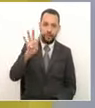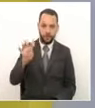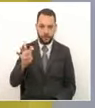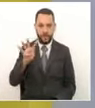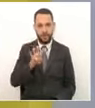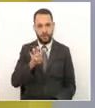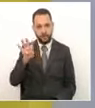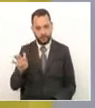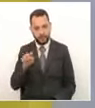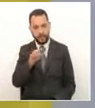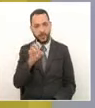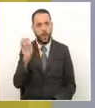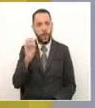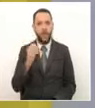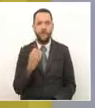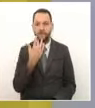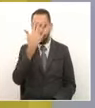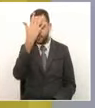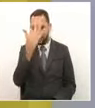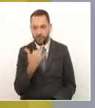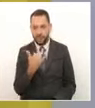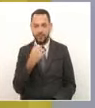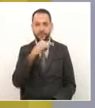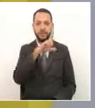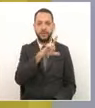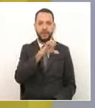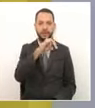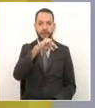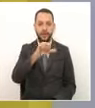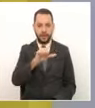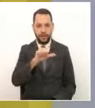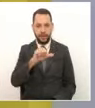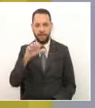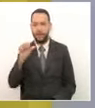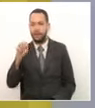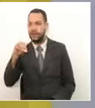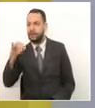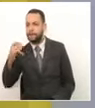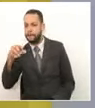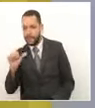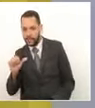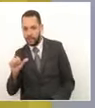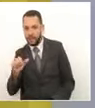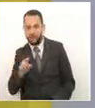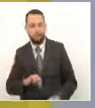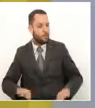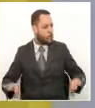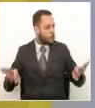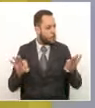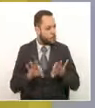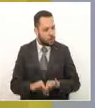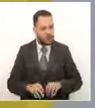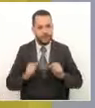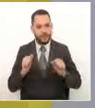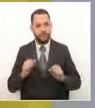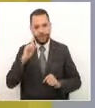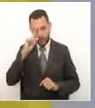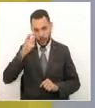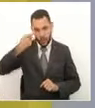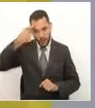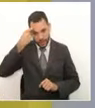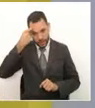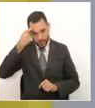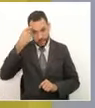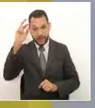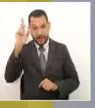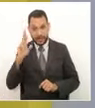través de la red social de Facebook Línea Amiga. Son líneas que ha habilitado la gobernación, el departamento de Risaralda para brindar